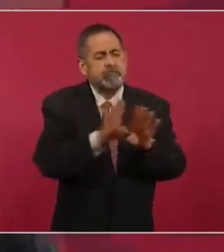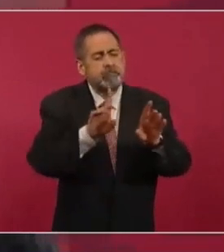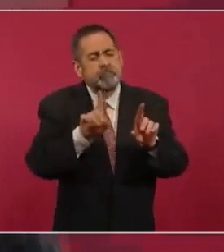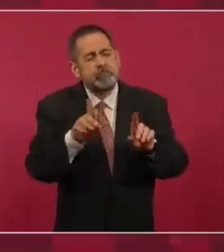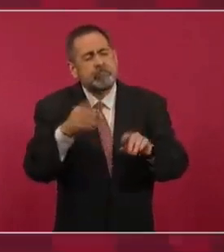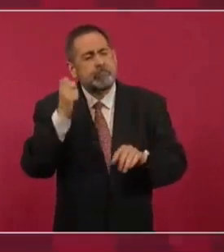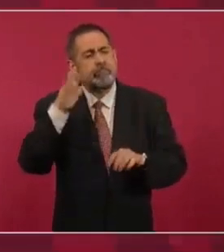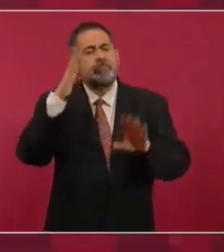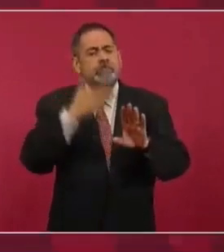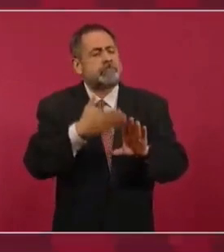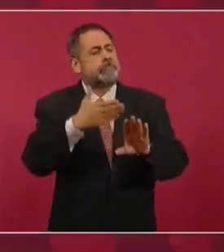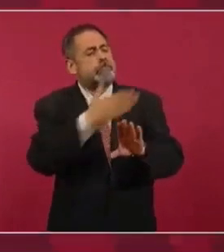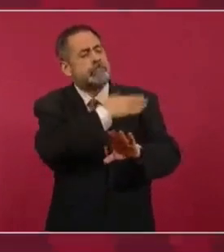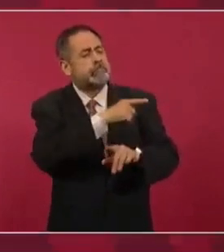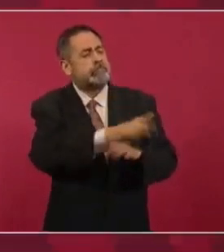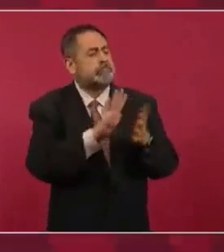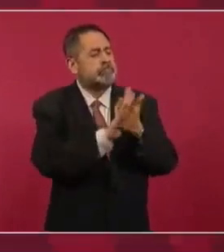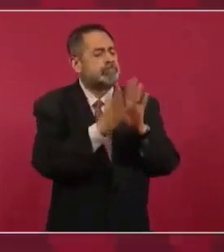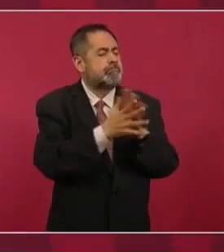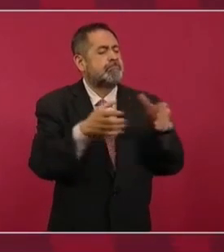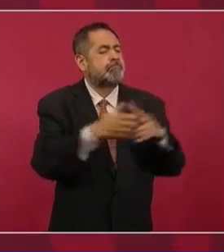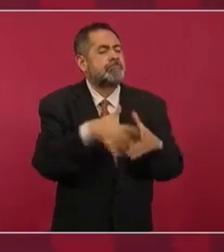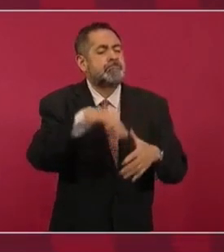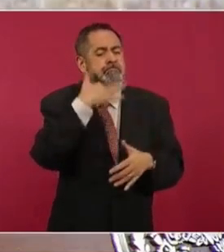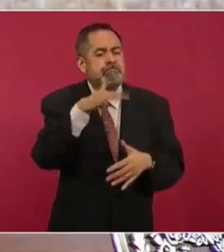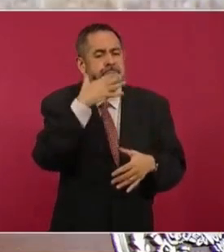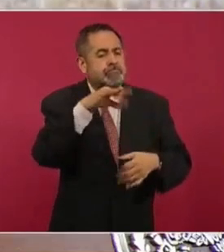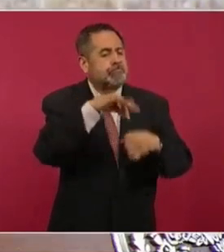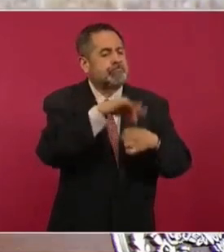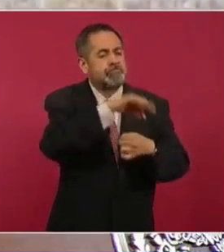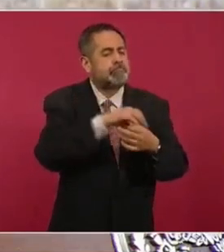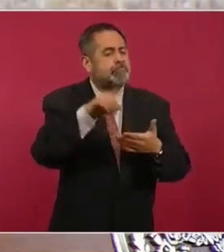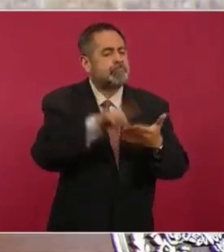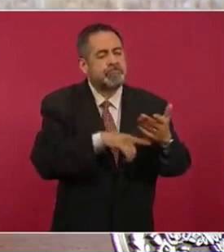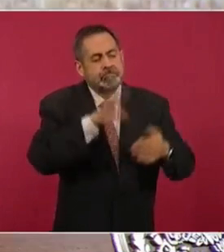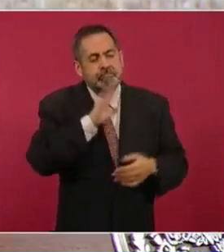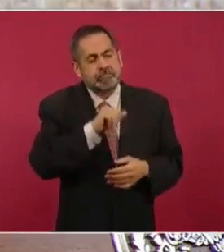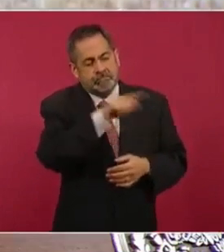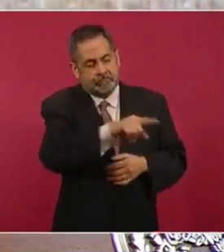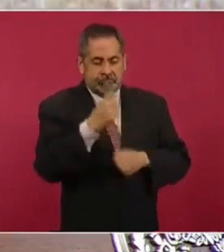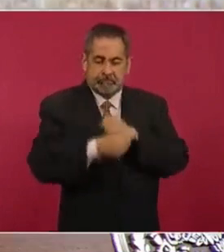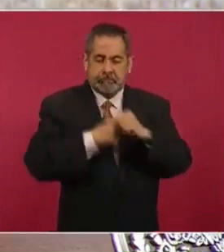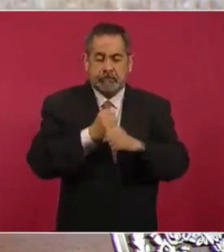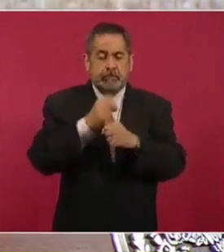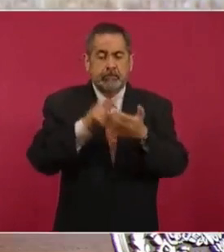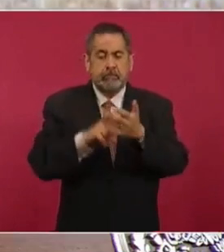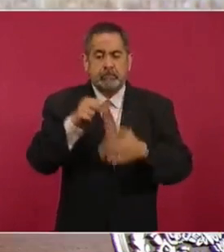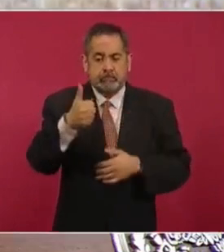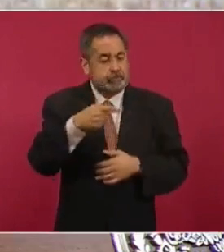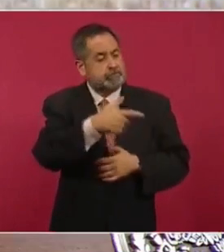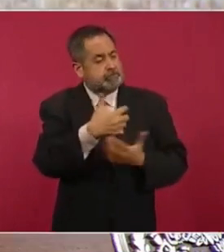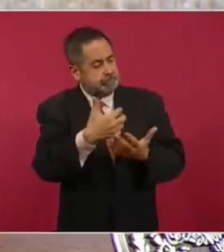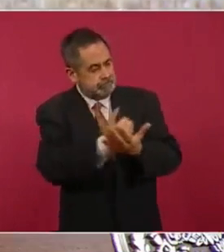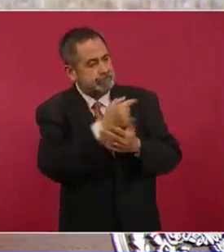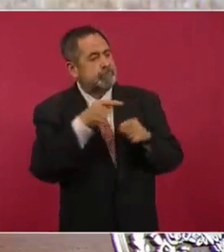que participó en el fraude electoral del 2006? Y así se ganó